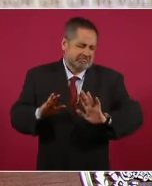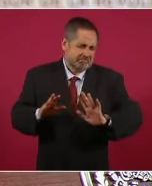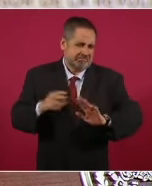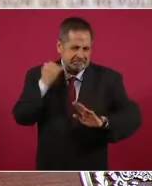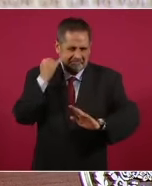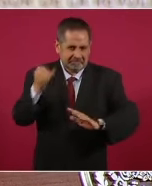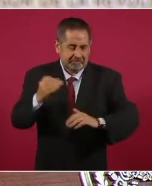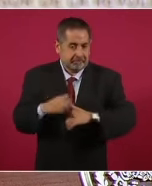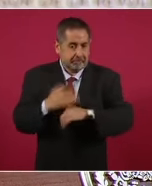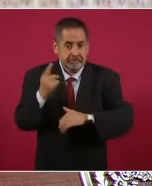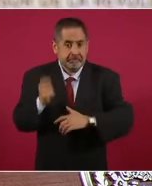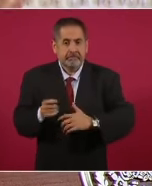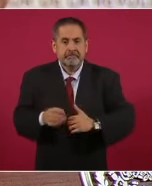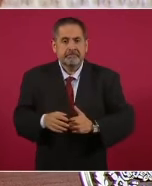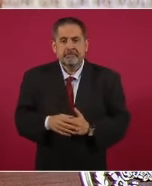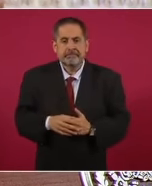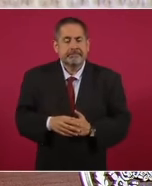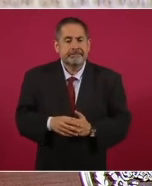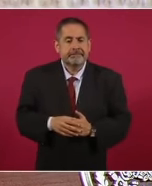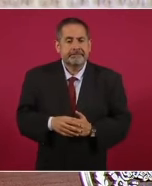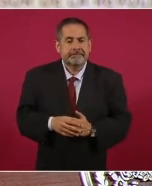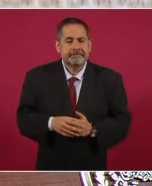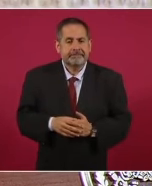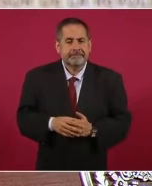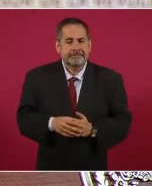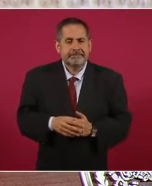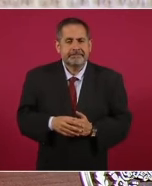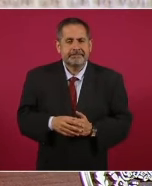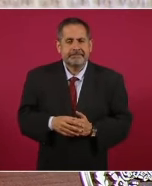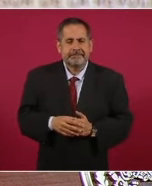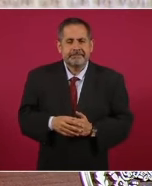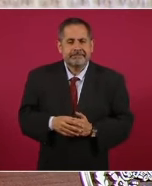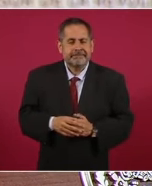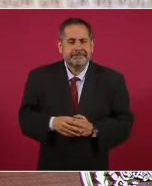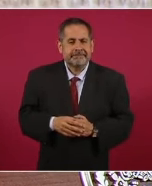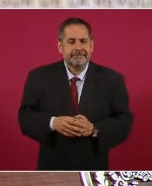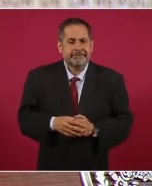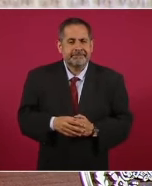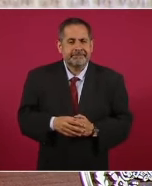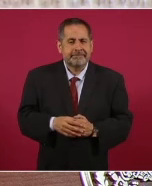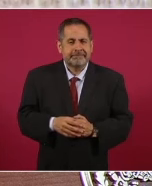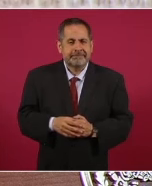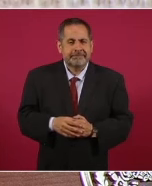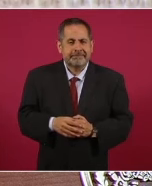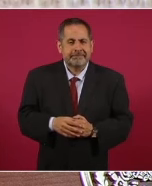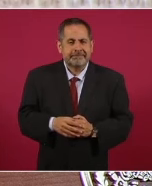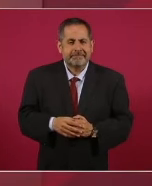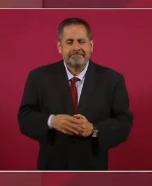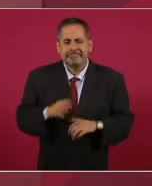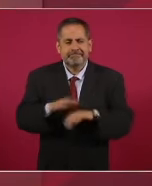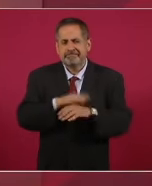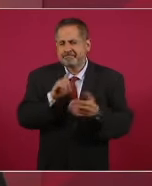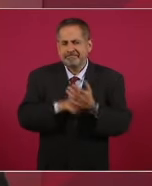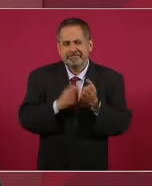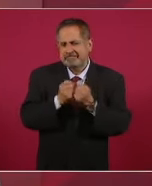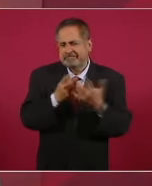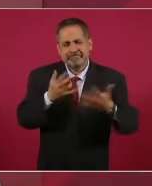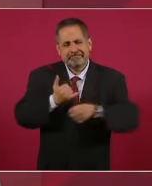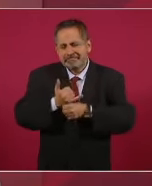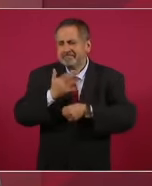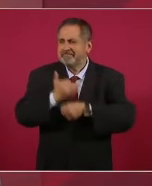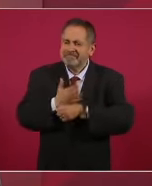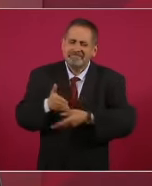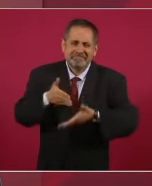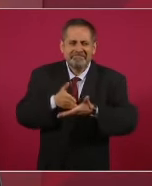porque son muchos obstáculos,